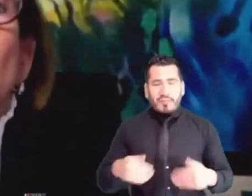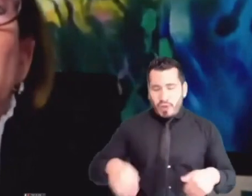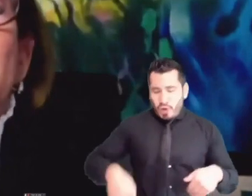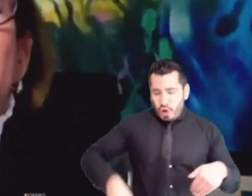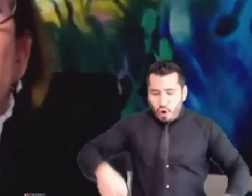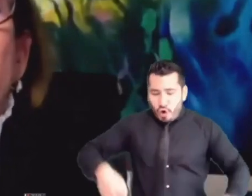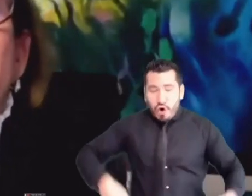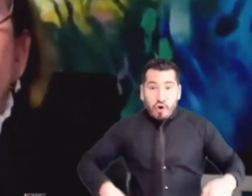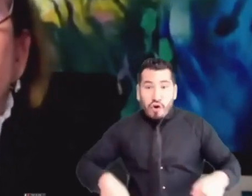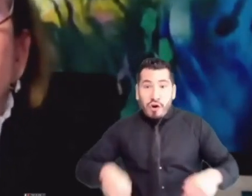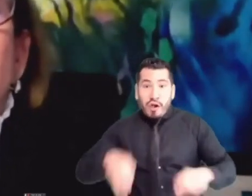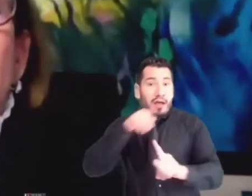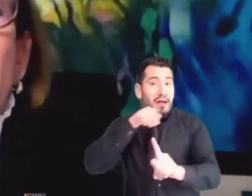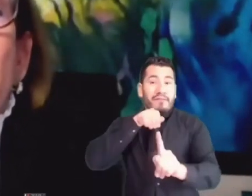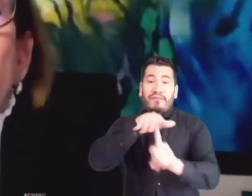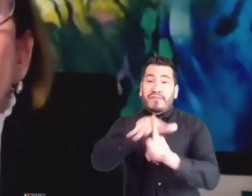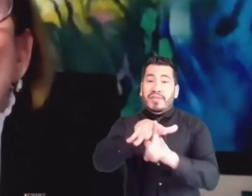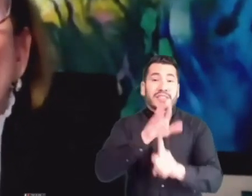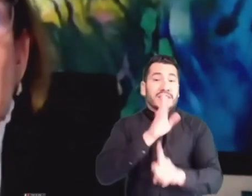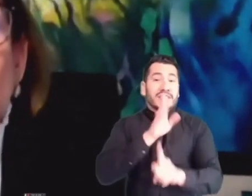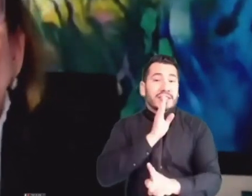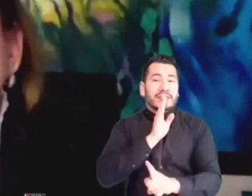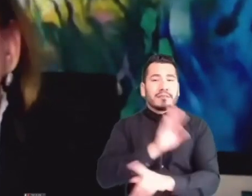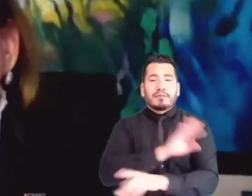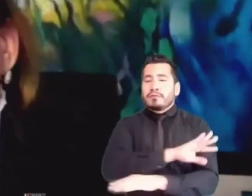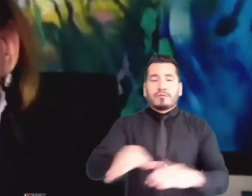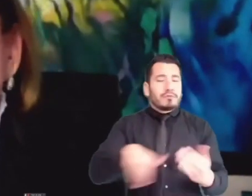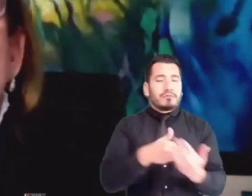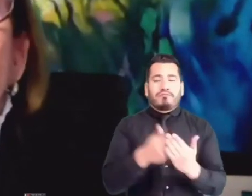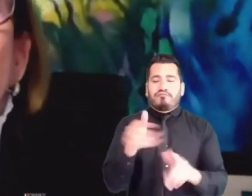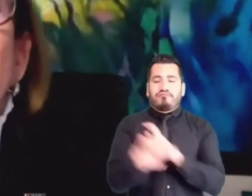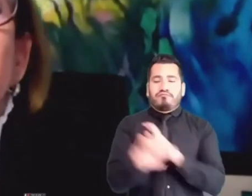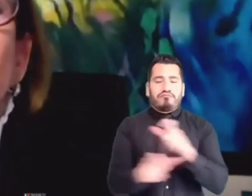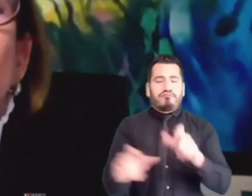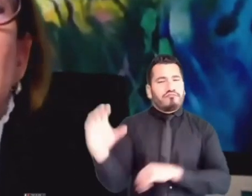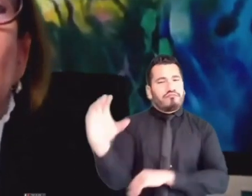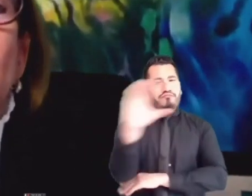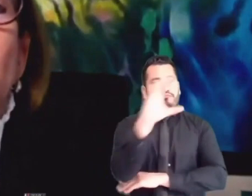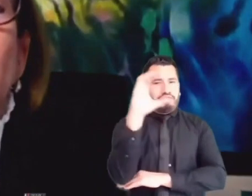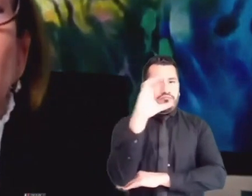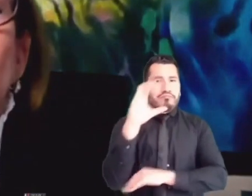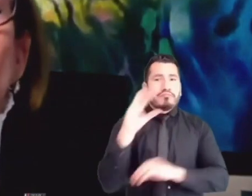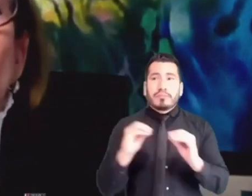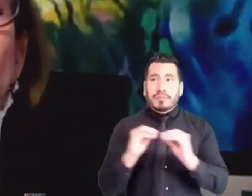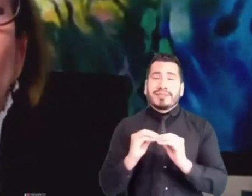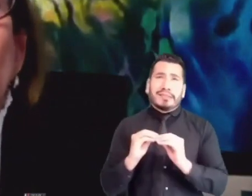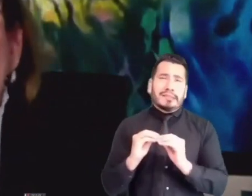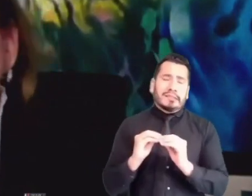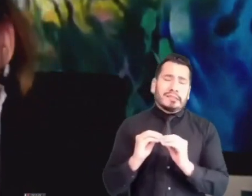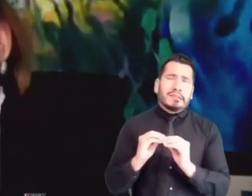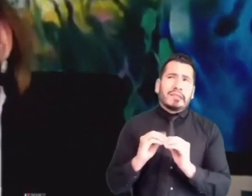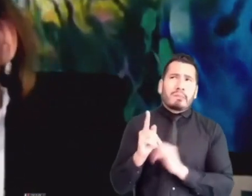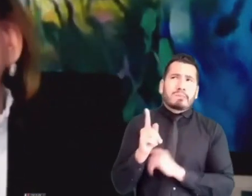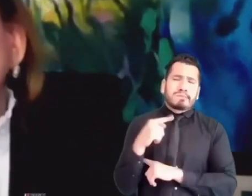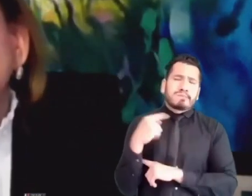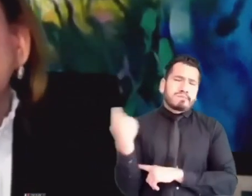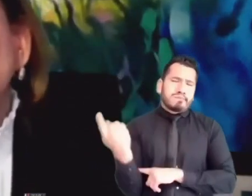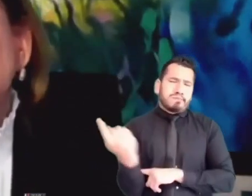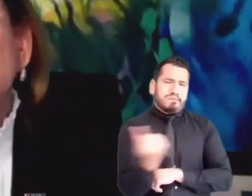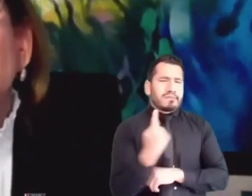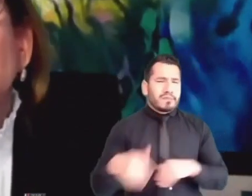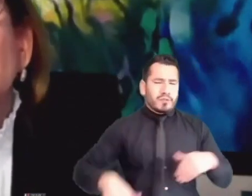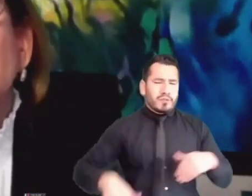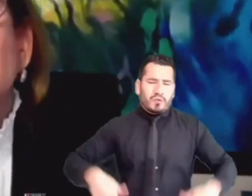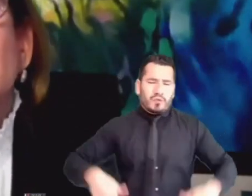de todos los habitantes del país. Pero los derechos más impactados siempre por ese fenómeno de la corrupción son los de las personas pertenecientes a las